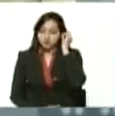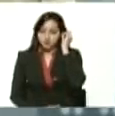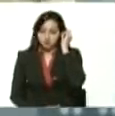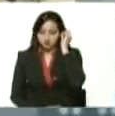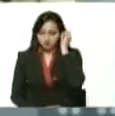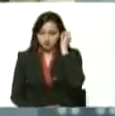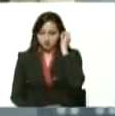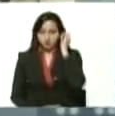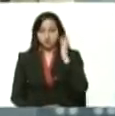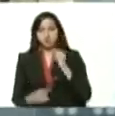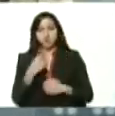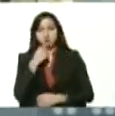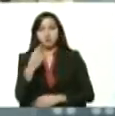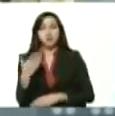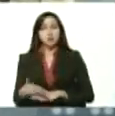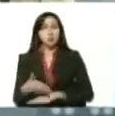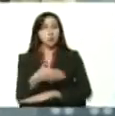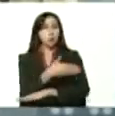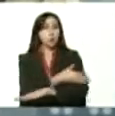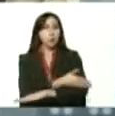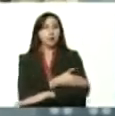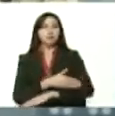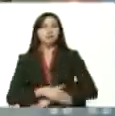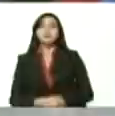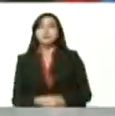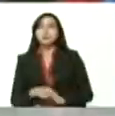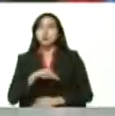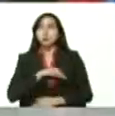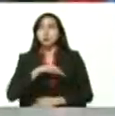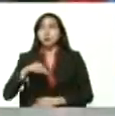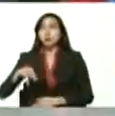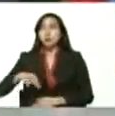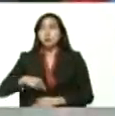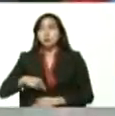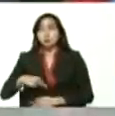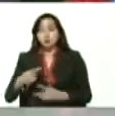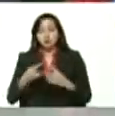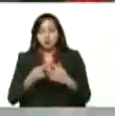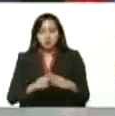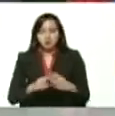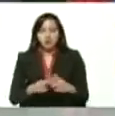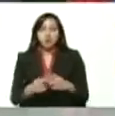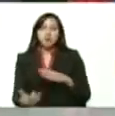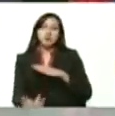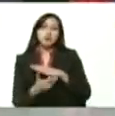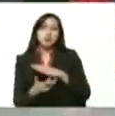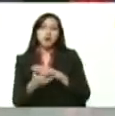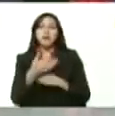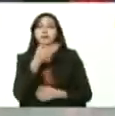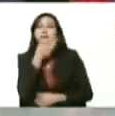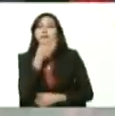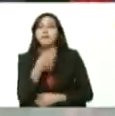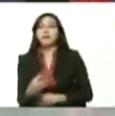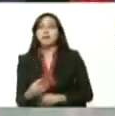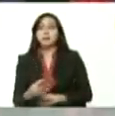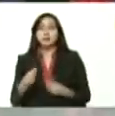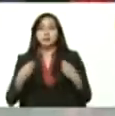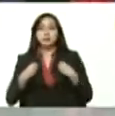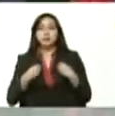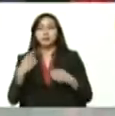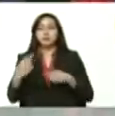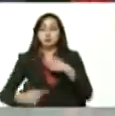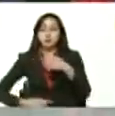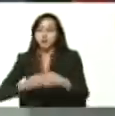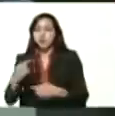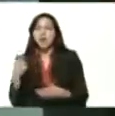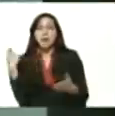Como usted bien lo mencionó, estamos haciendo todas estas herramientas tecnológicas para facilitar la vida del día a día, el